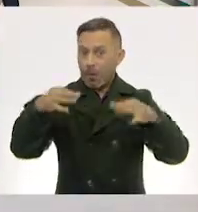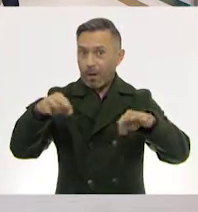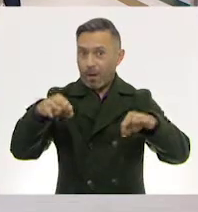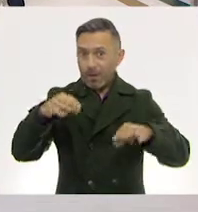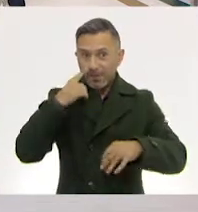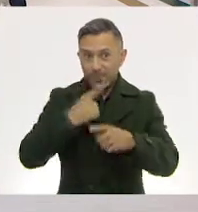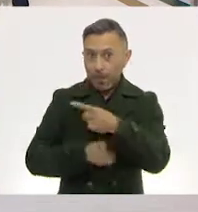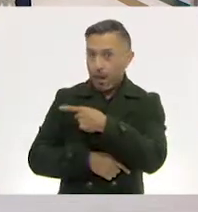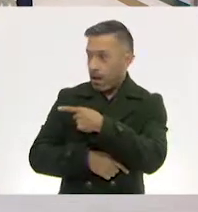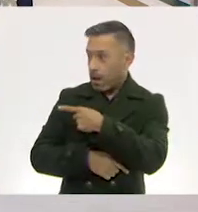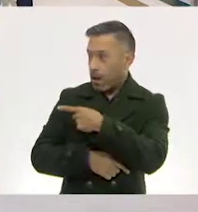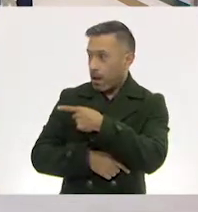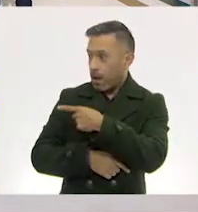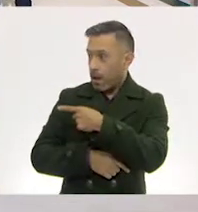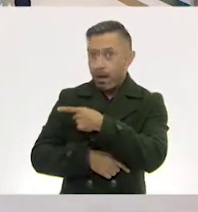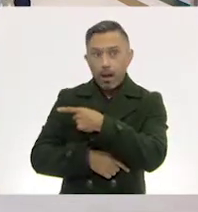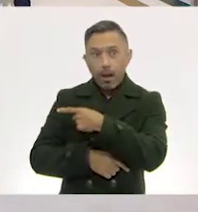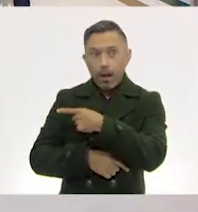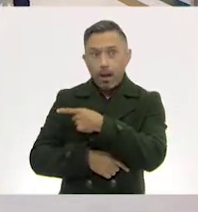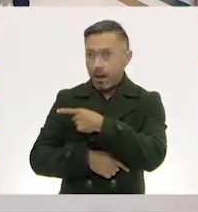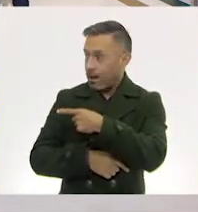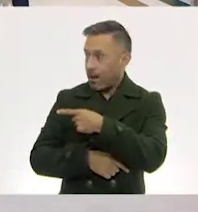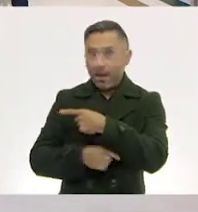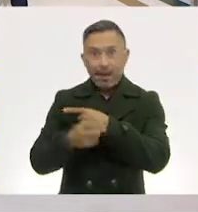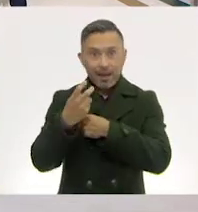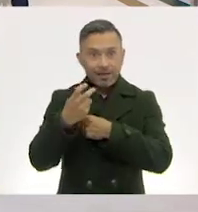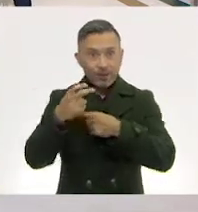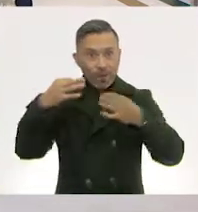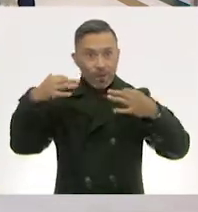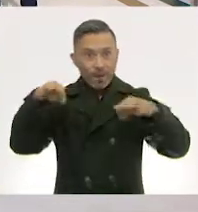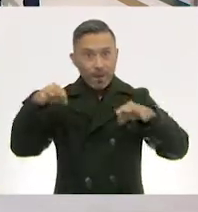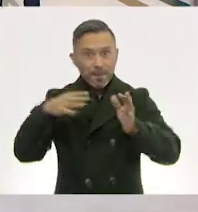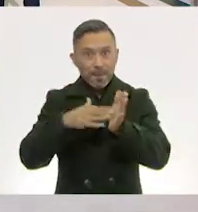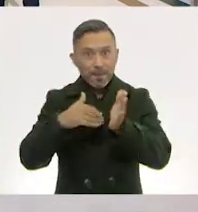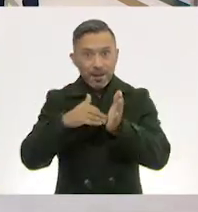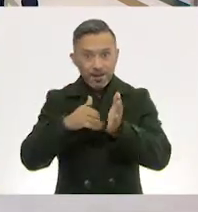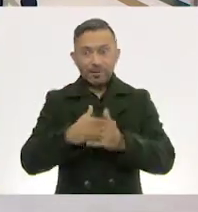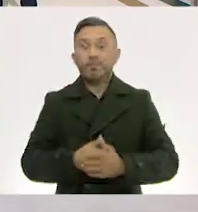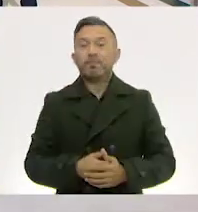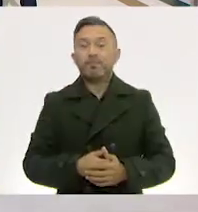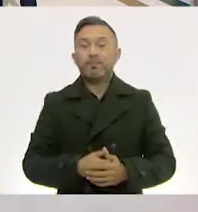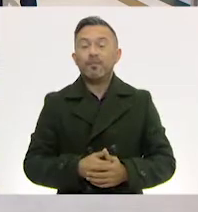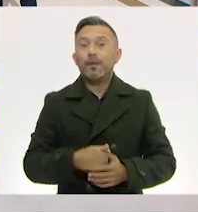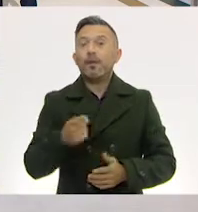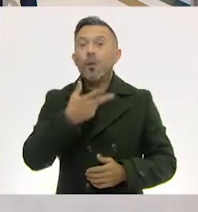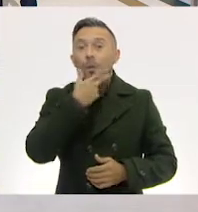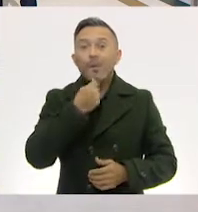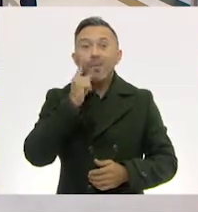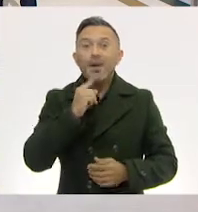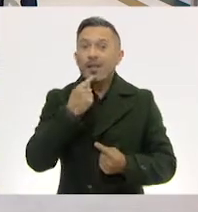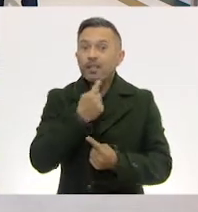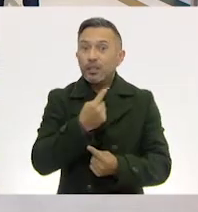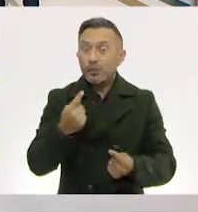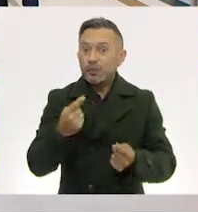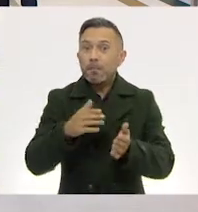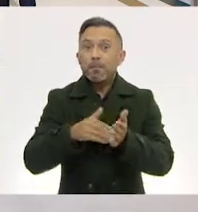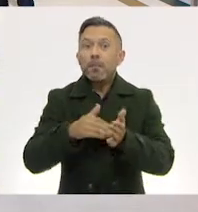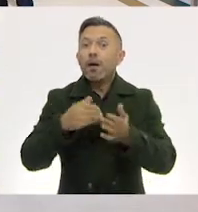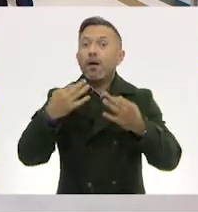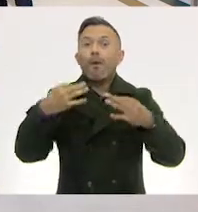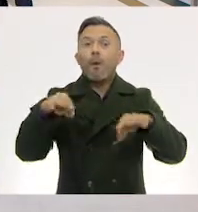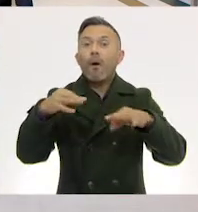ahí? Sí, exactamente. Una hoja blanca. Muy bien. Vamos a ver una hoja de papel, niñas y niños allá en casita. Esa hoja. ¿Qué